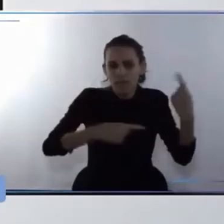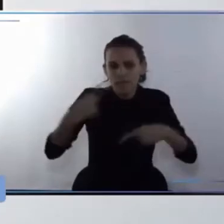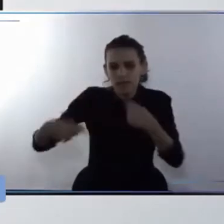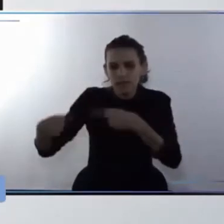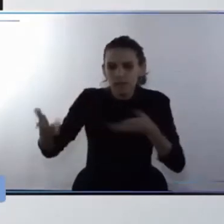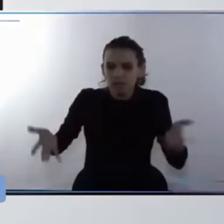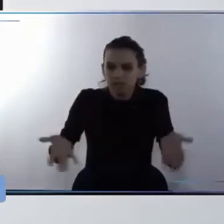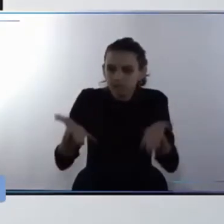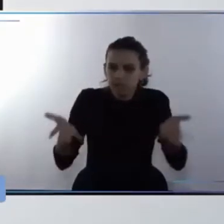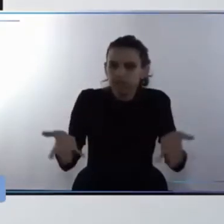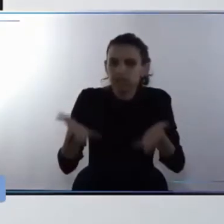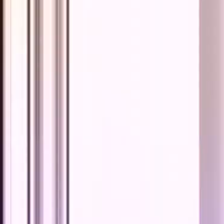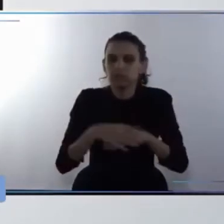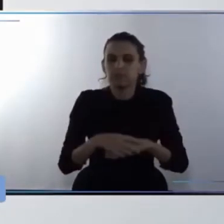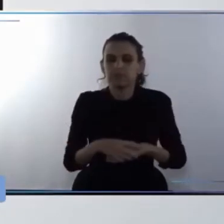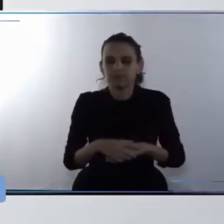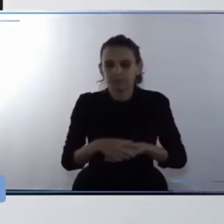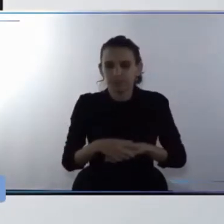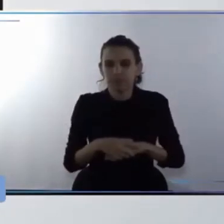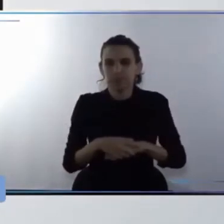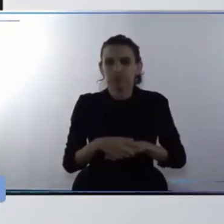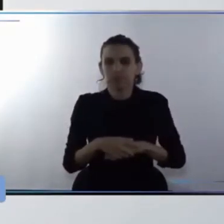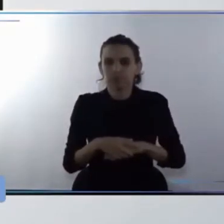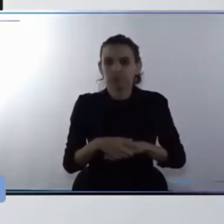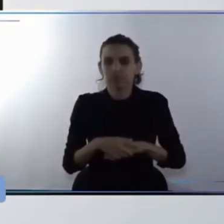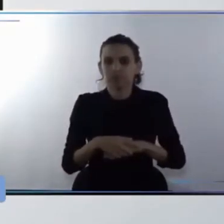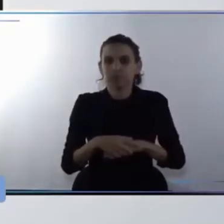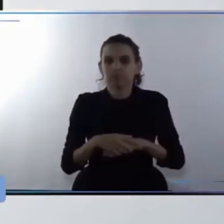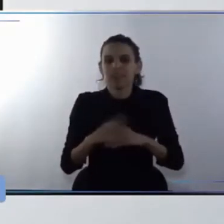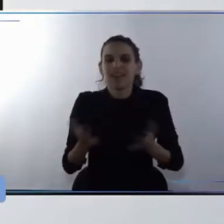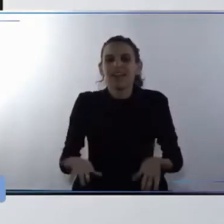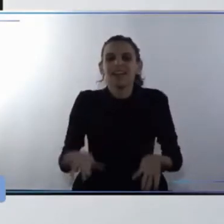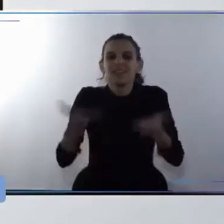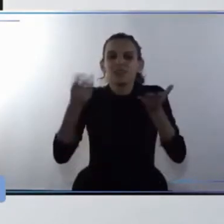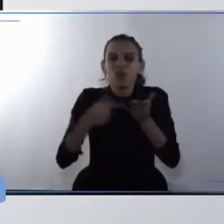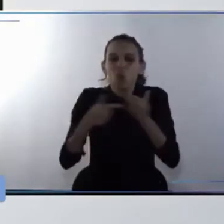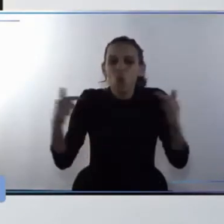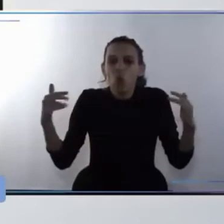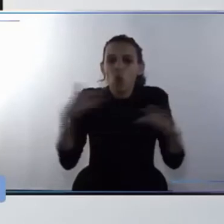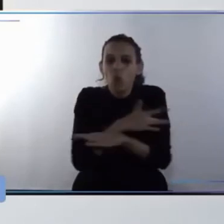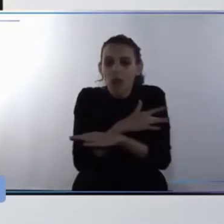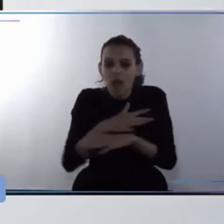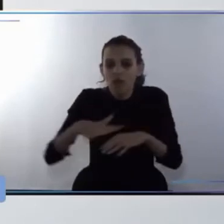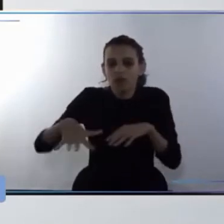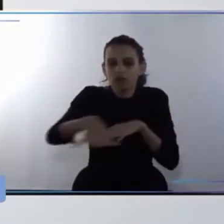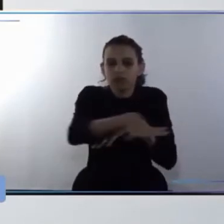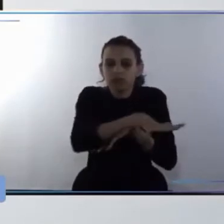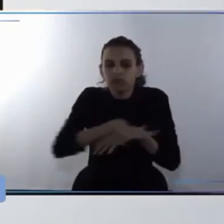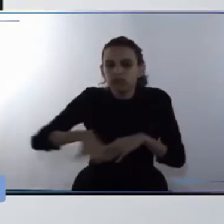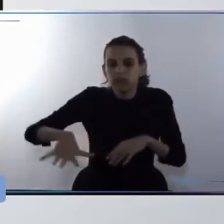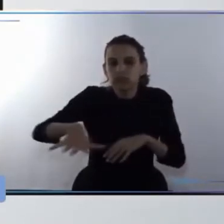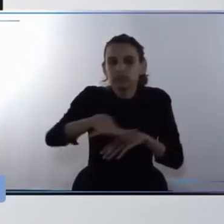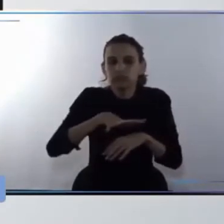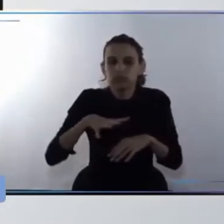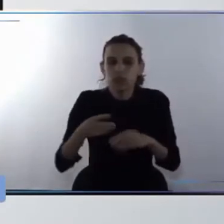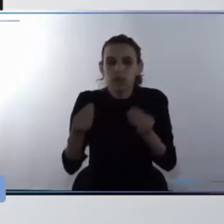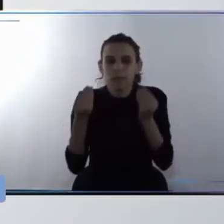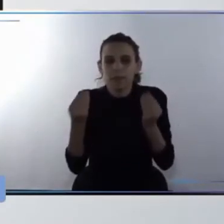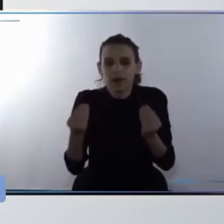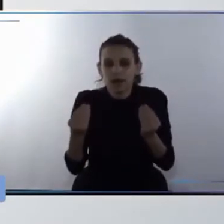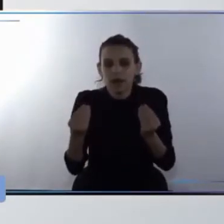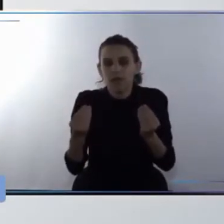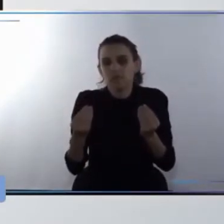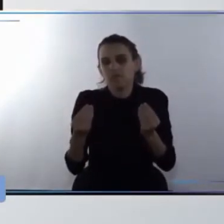un crecimiento urbano hacia adentro que promueva un crecimiento por densificación y completamiento o